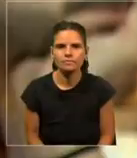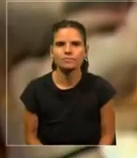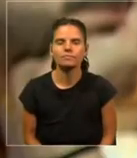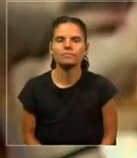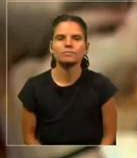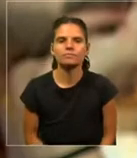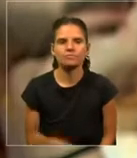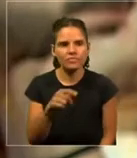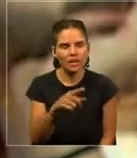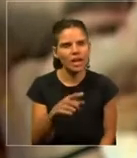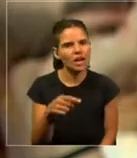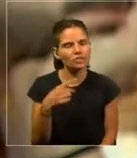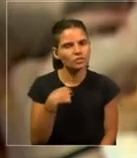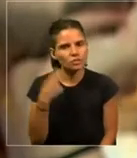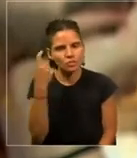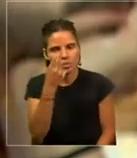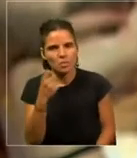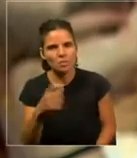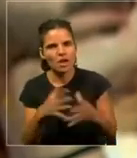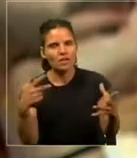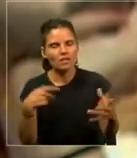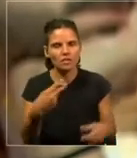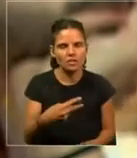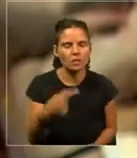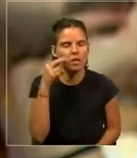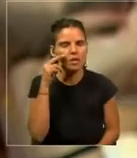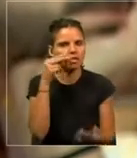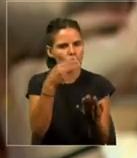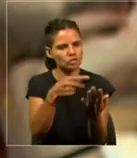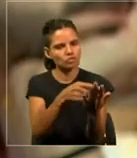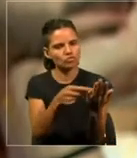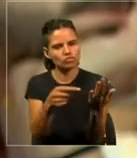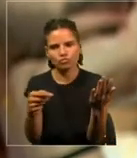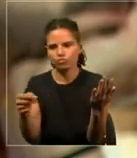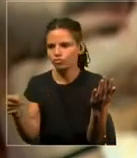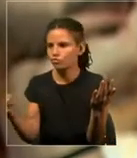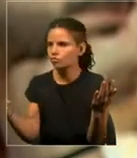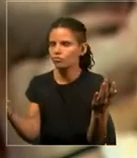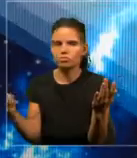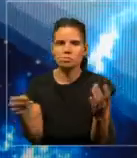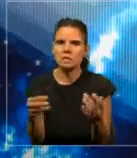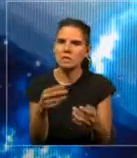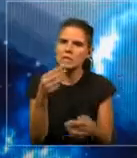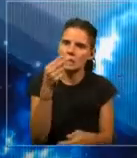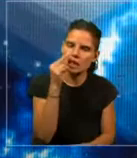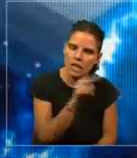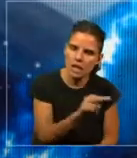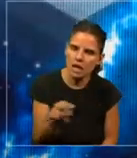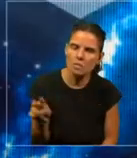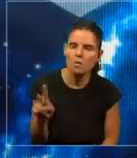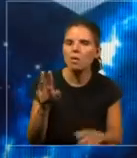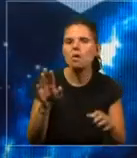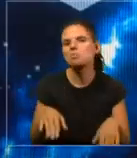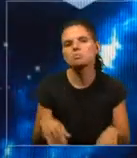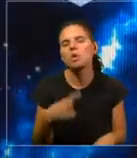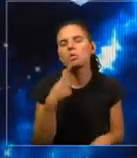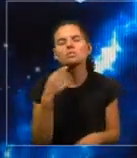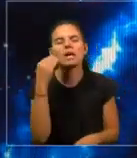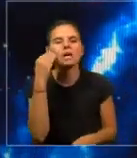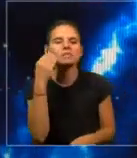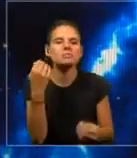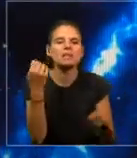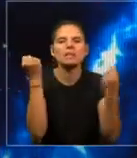¿qué es lo que nos pasa a nosotros con las noticias? Porque leemos todas estas noticias como si fueran prácticamente las noticias de deportes, ¿no?